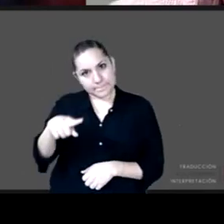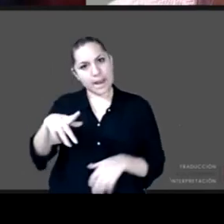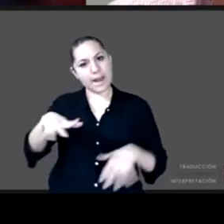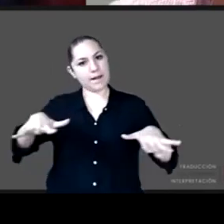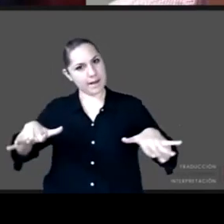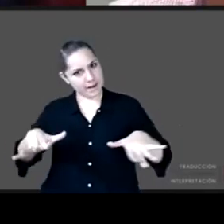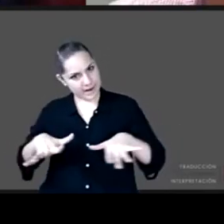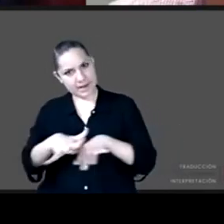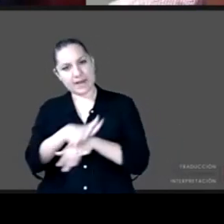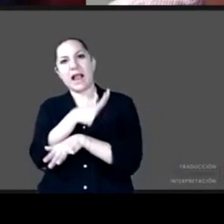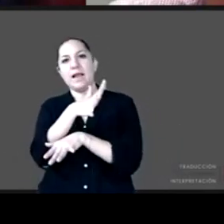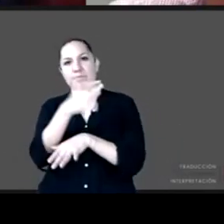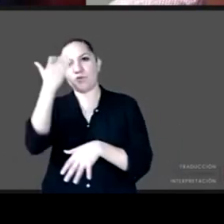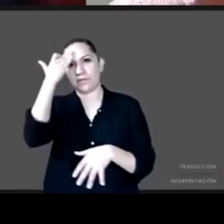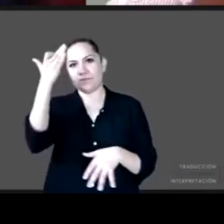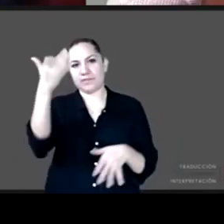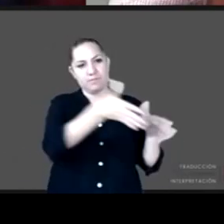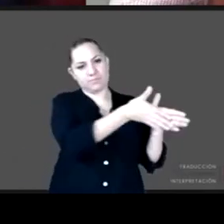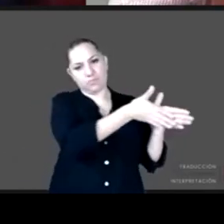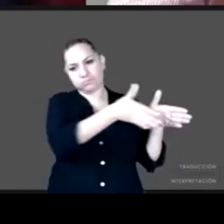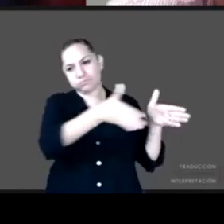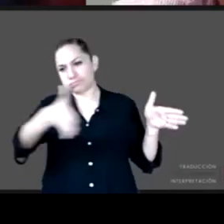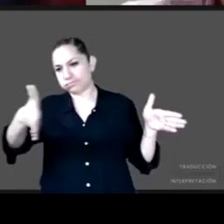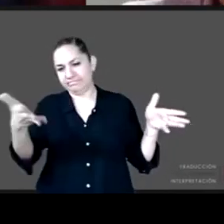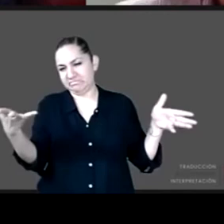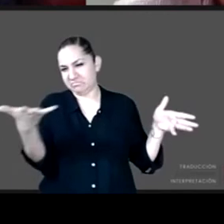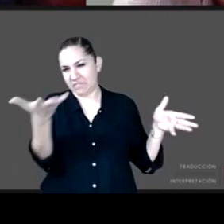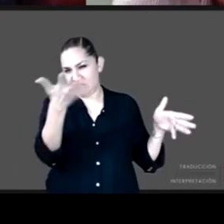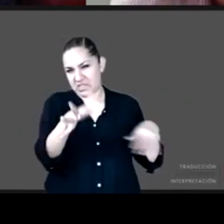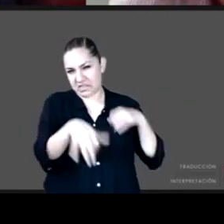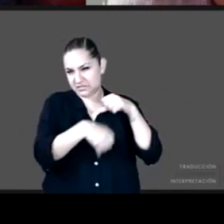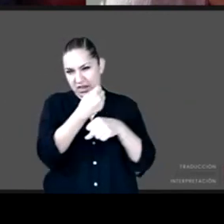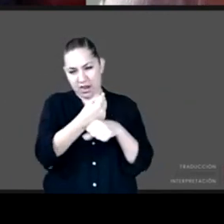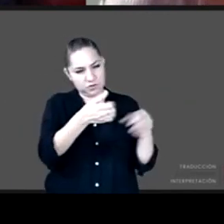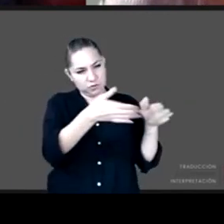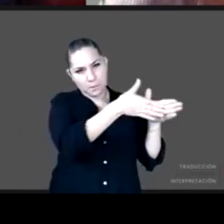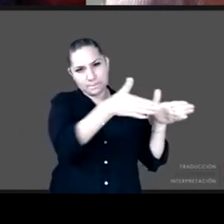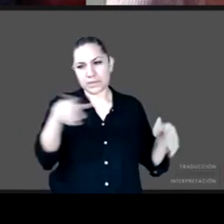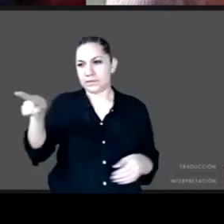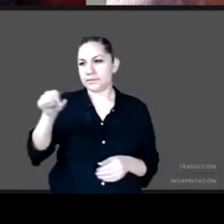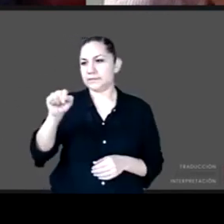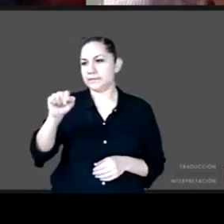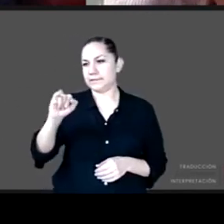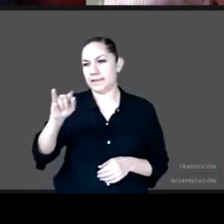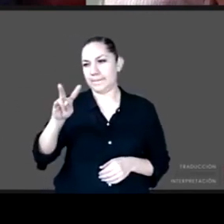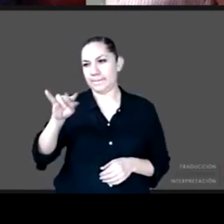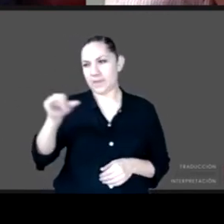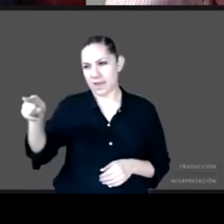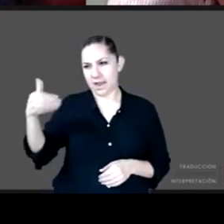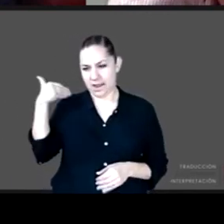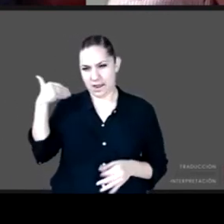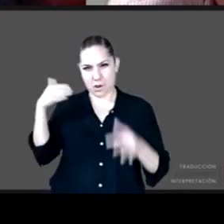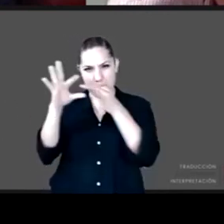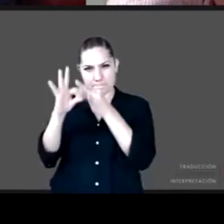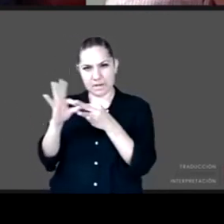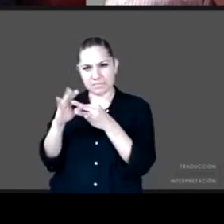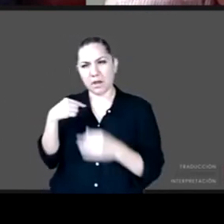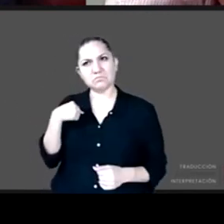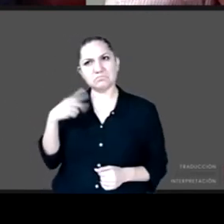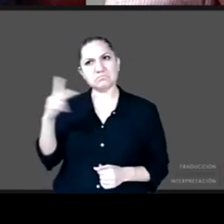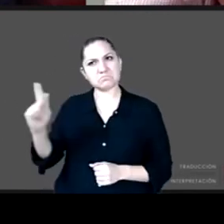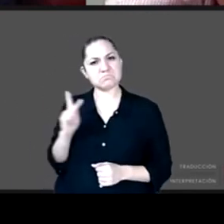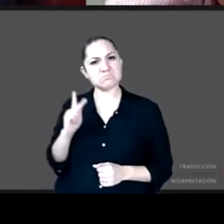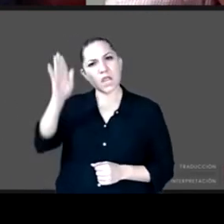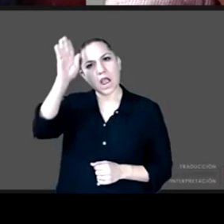película de los últimos 10 años Silvia mencionaba y creo que estoy muy de acuerdo en el tema de qué ocurre en la instrucción